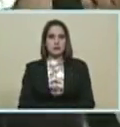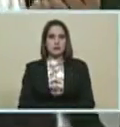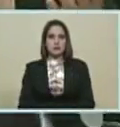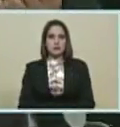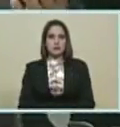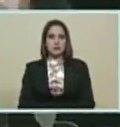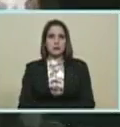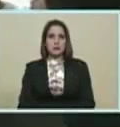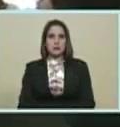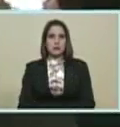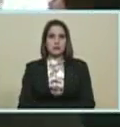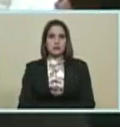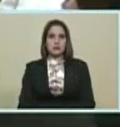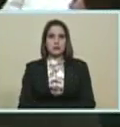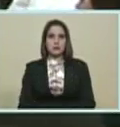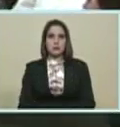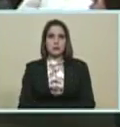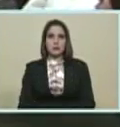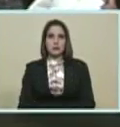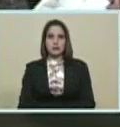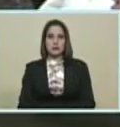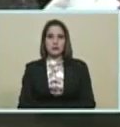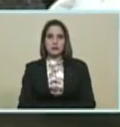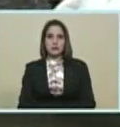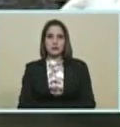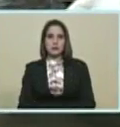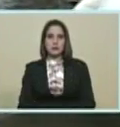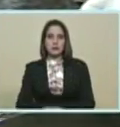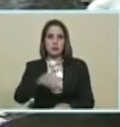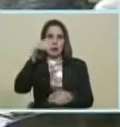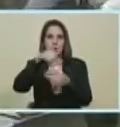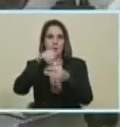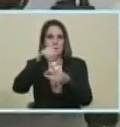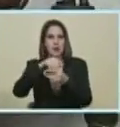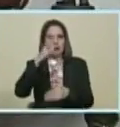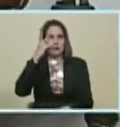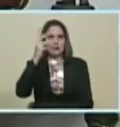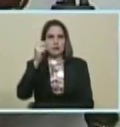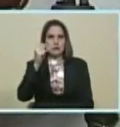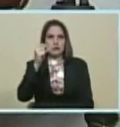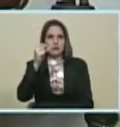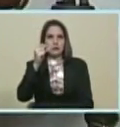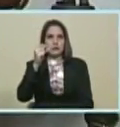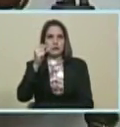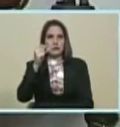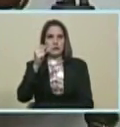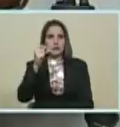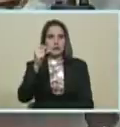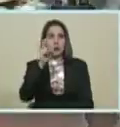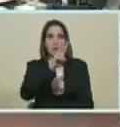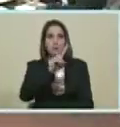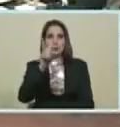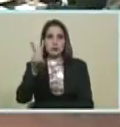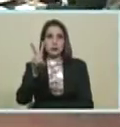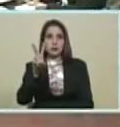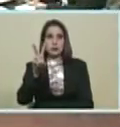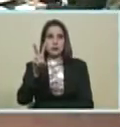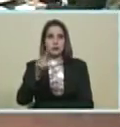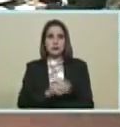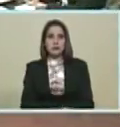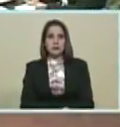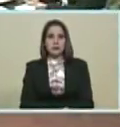...democráticas... ...esta es la elección número... ...22...